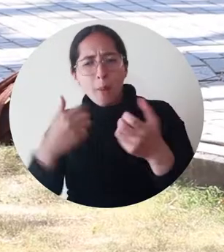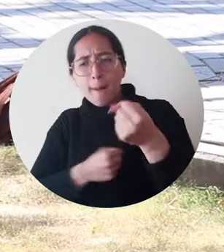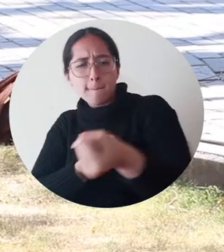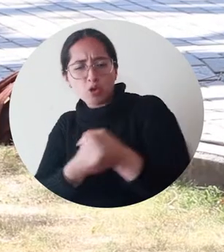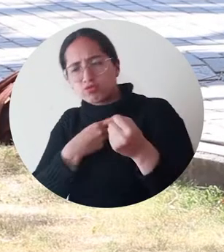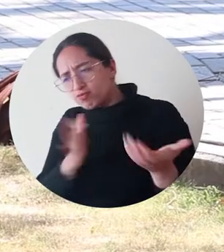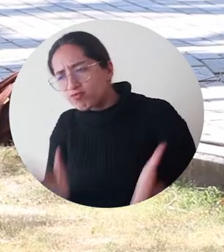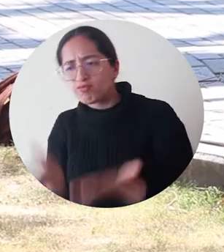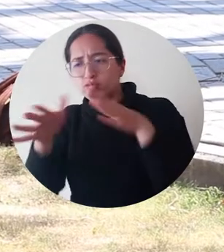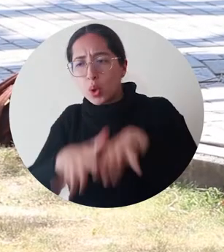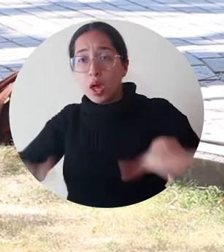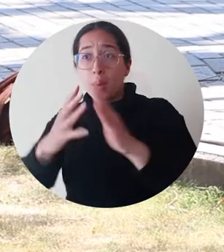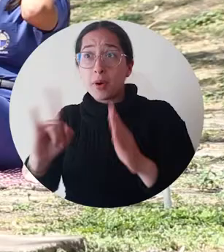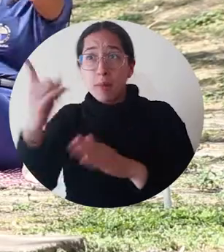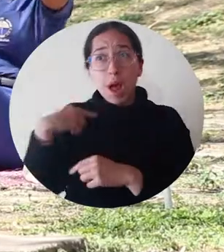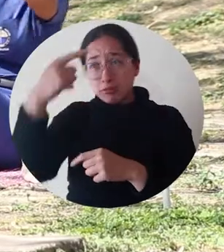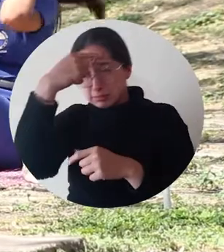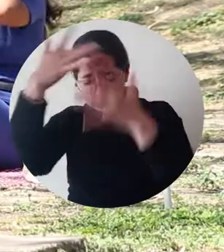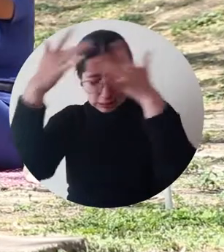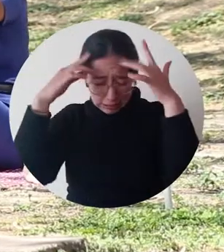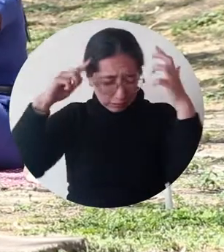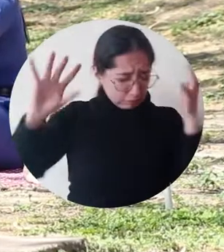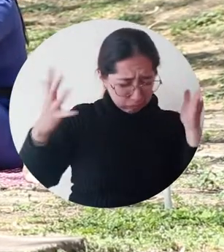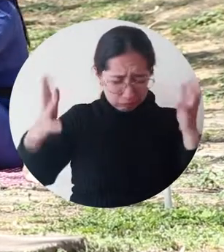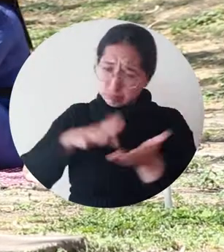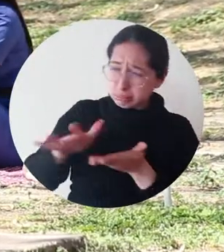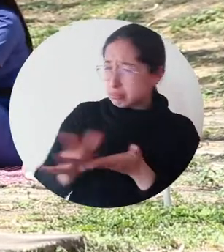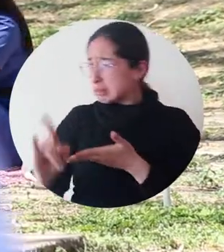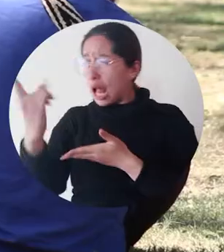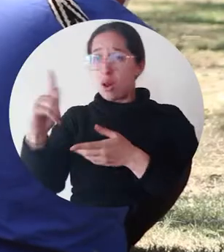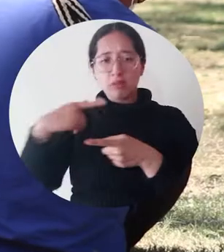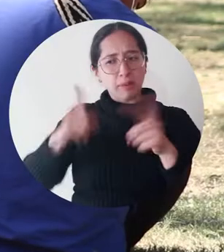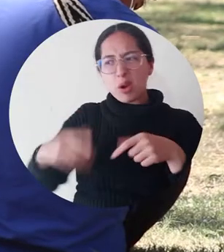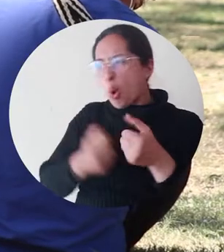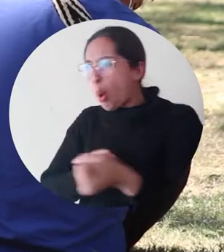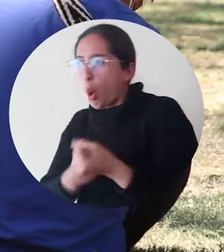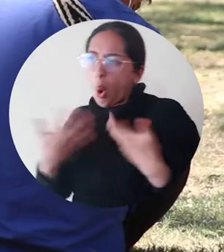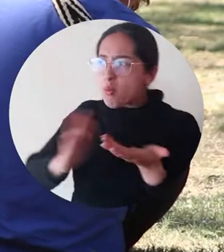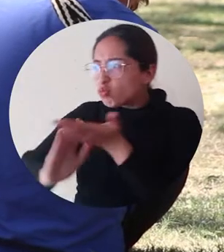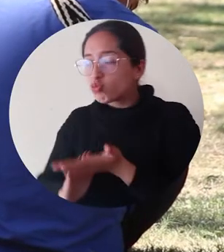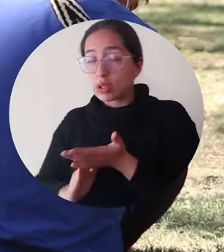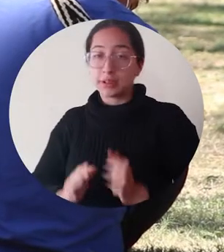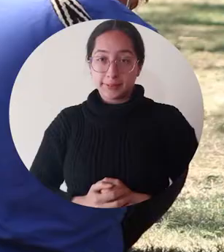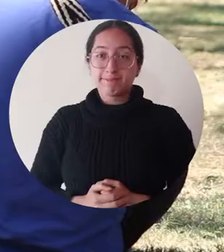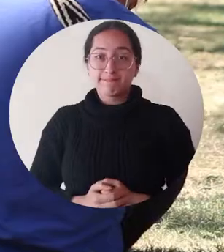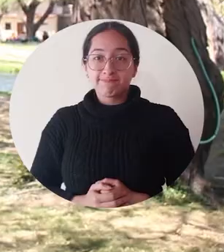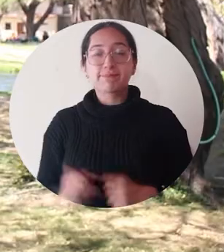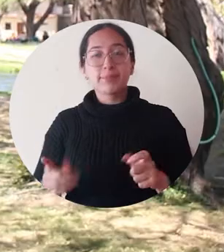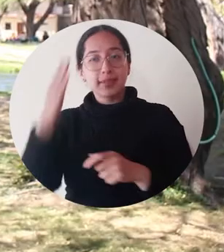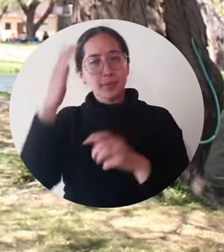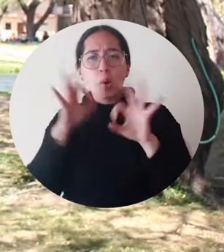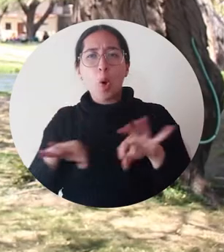capacitados como facilitadores y han constituido una red de apoyo en primeros auxilios psicológicos en escenarios no convencionales del campus.